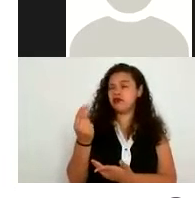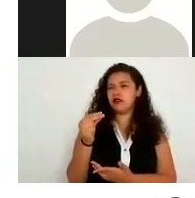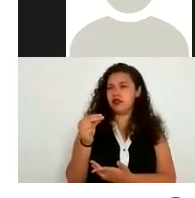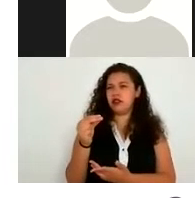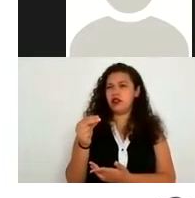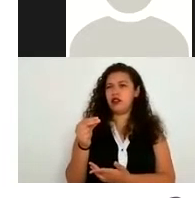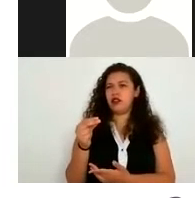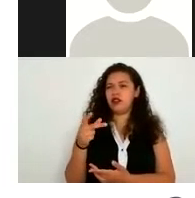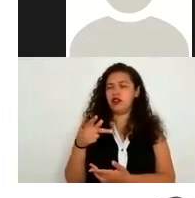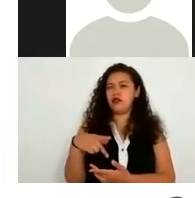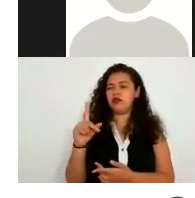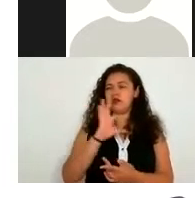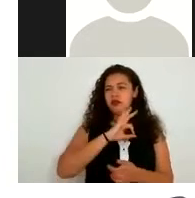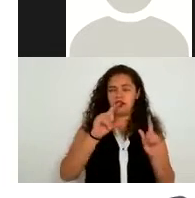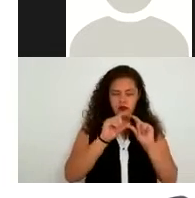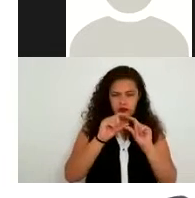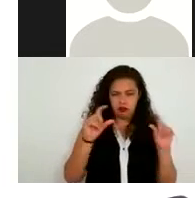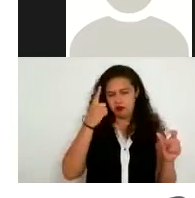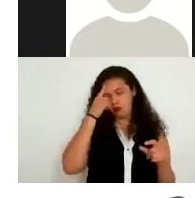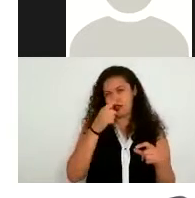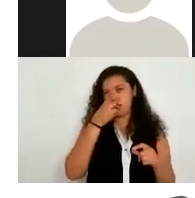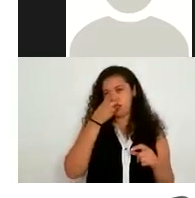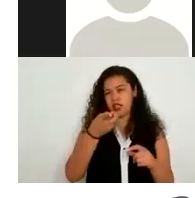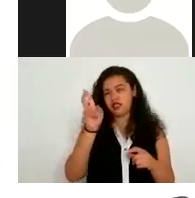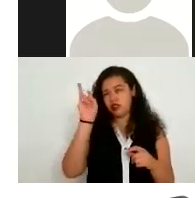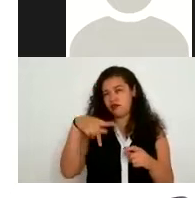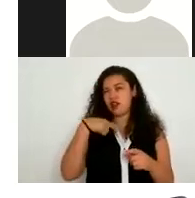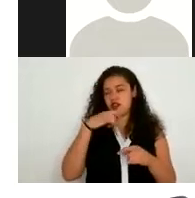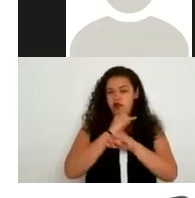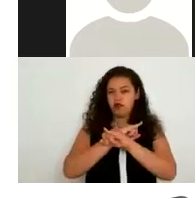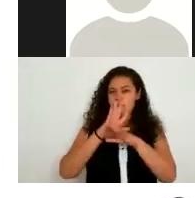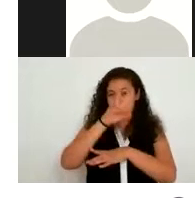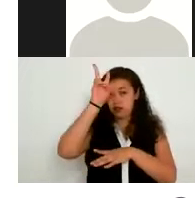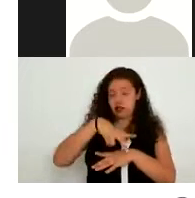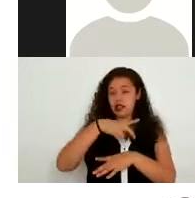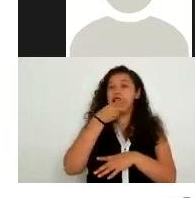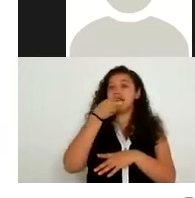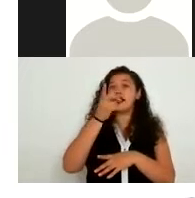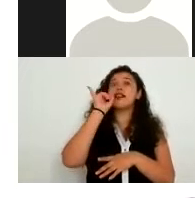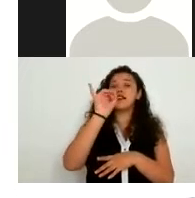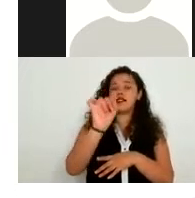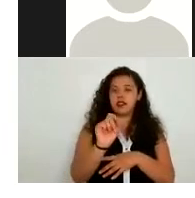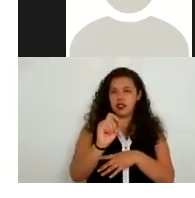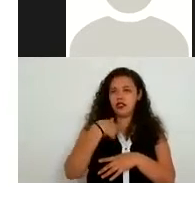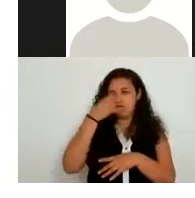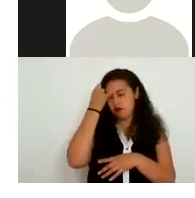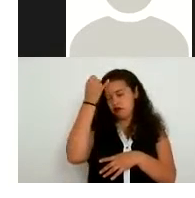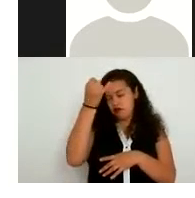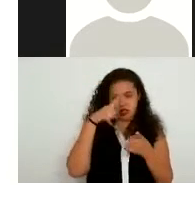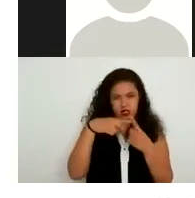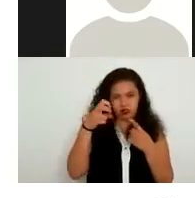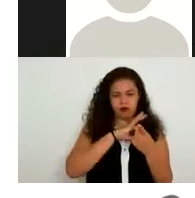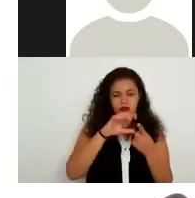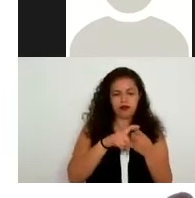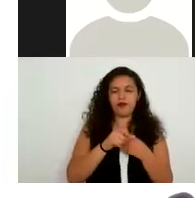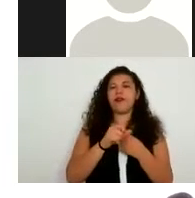protesta de decir verdad los datos proporcionados son los correctos se me ocurre darte esa opción para a manera de que no te quedes con por ejemplo